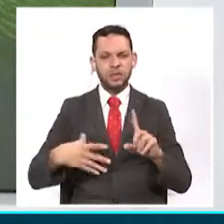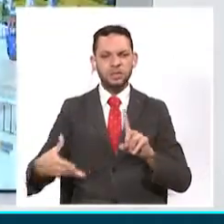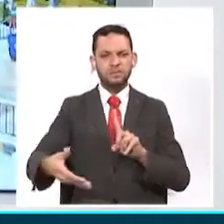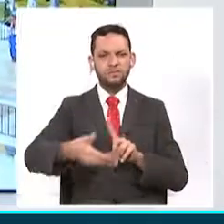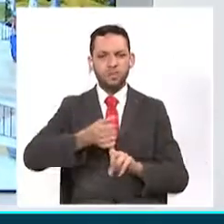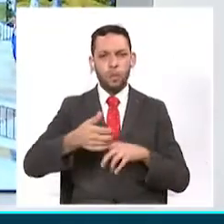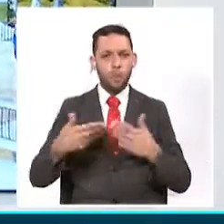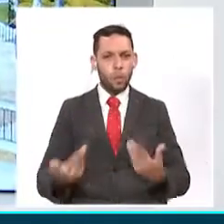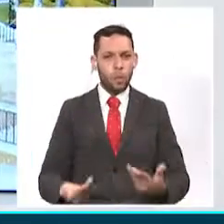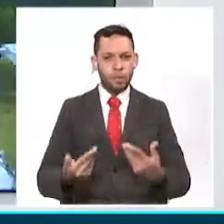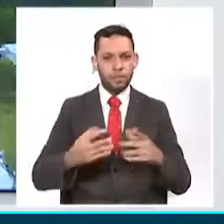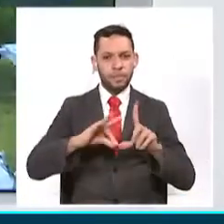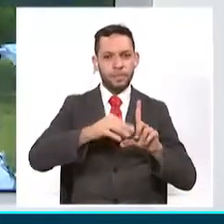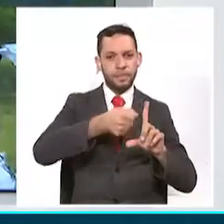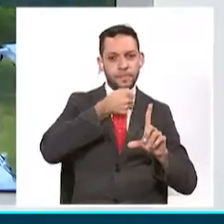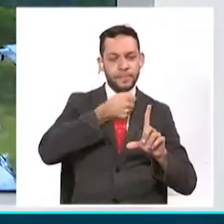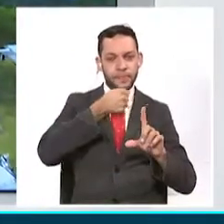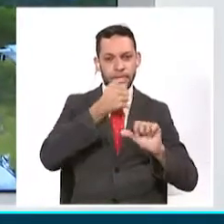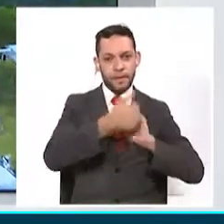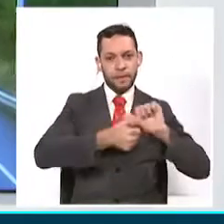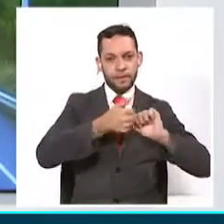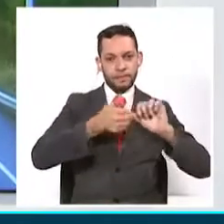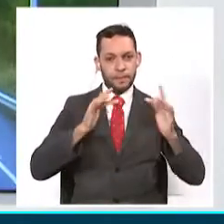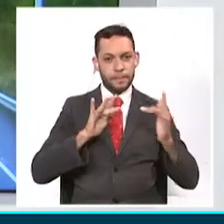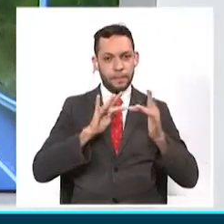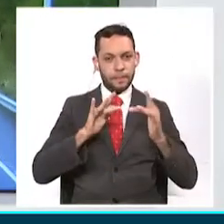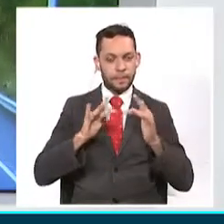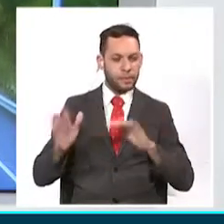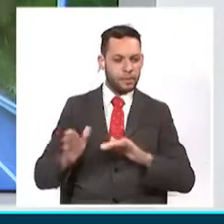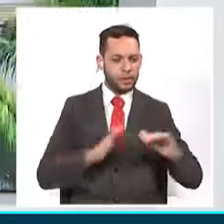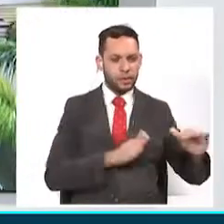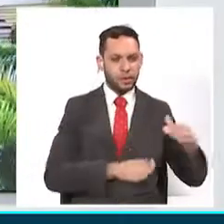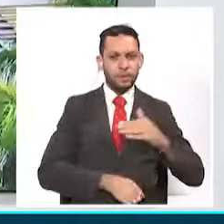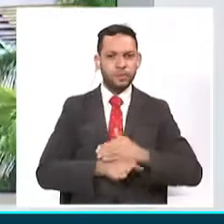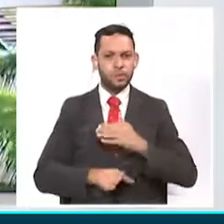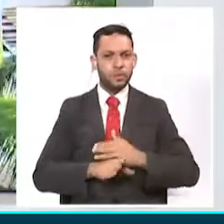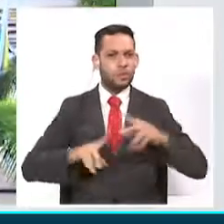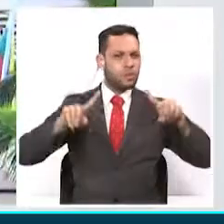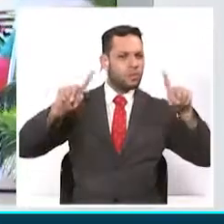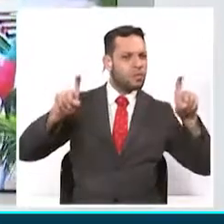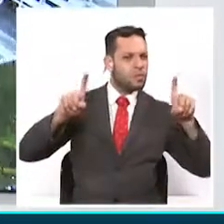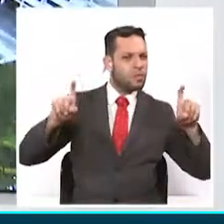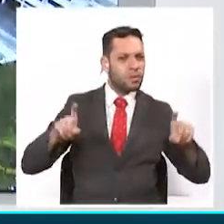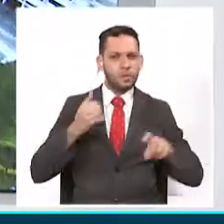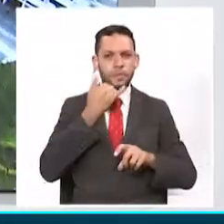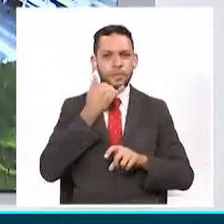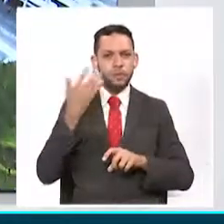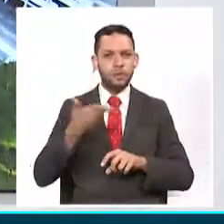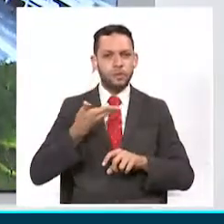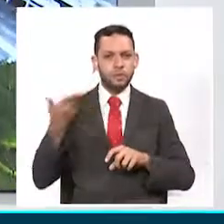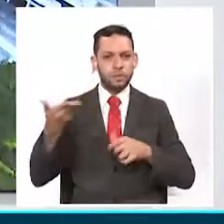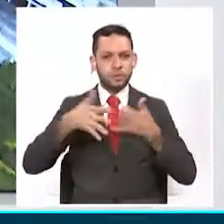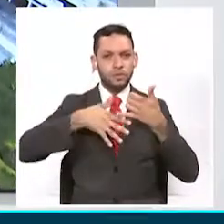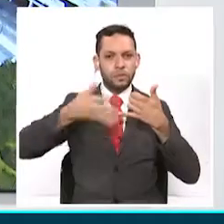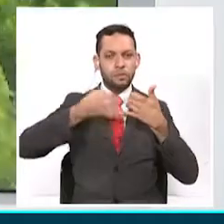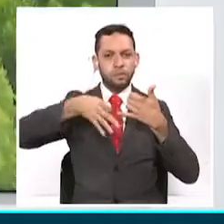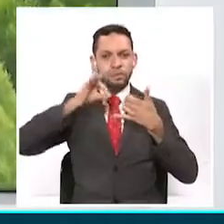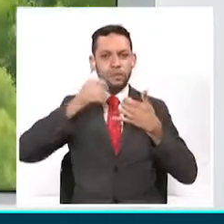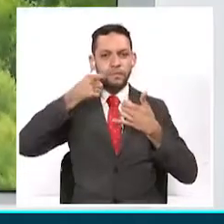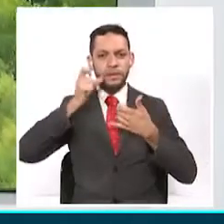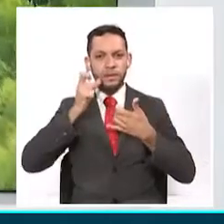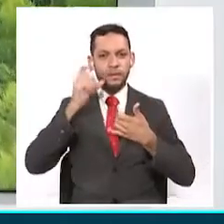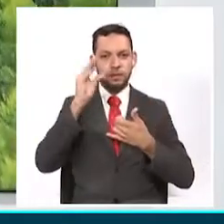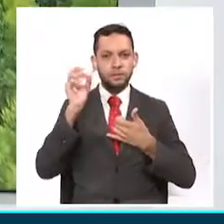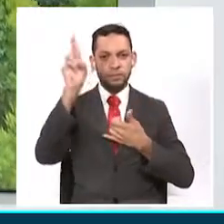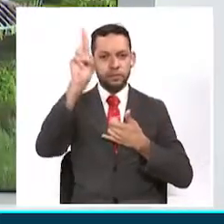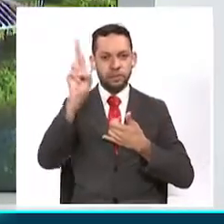Telecafé Noticias. Hoy tenemos desde luego, como es costumbre, la actualidad informativa de Caldas, Quindío y Rizaralda en voces